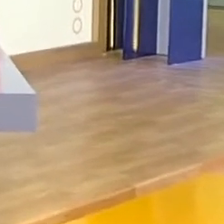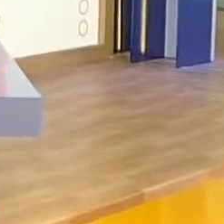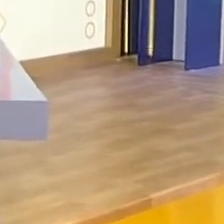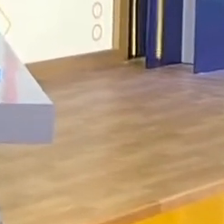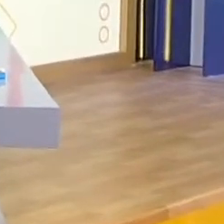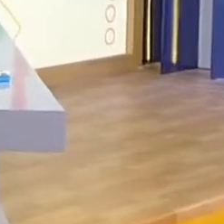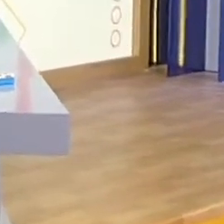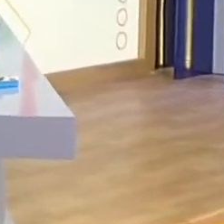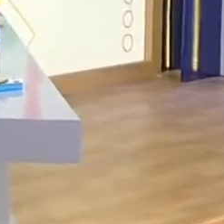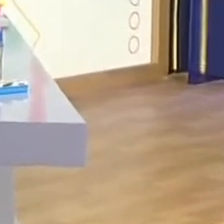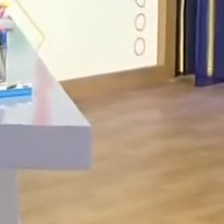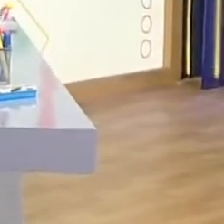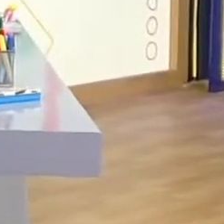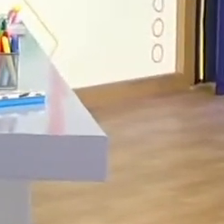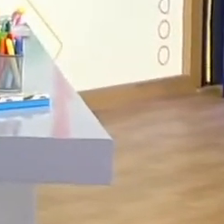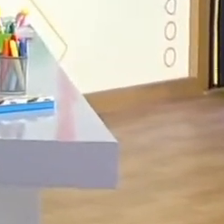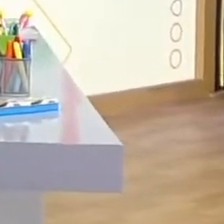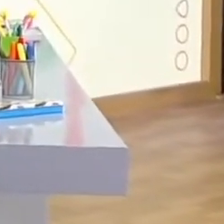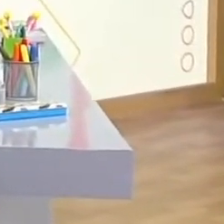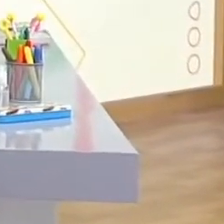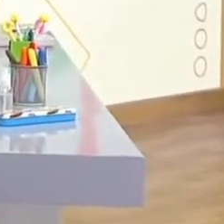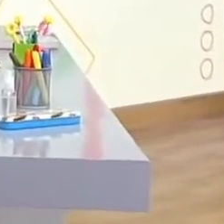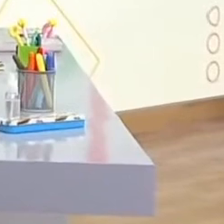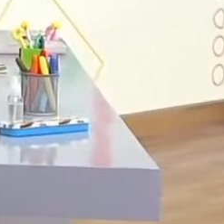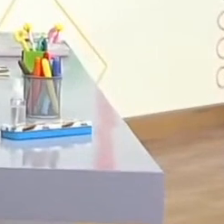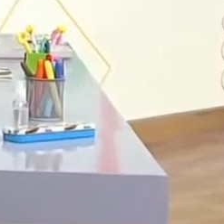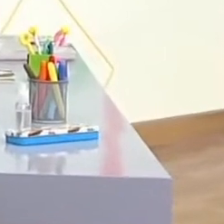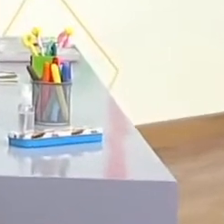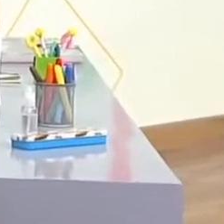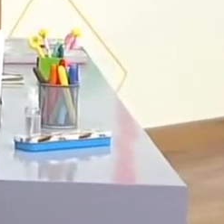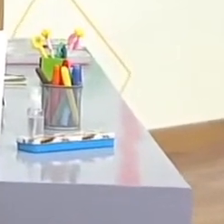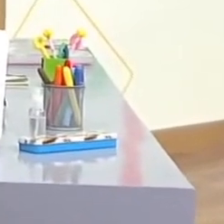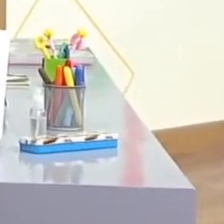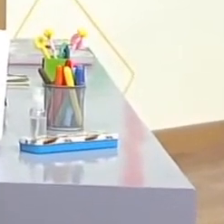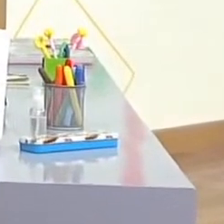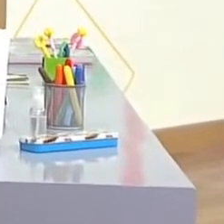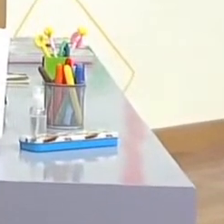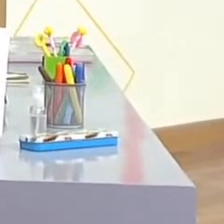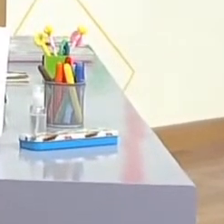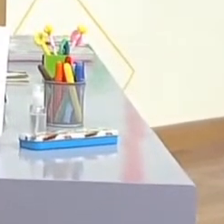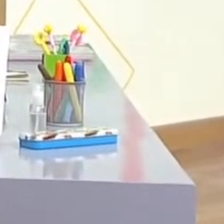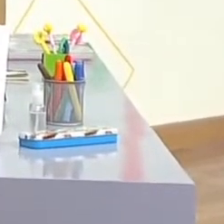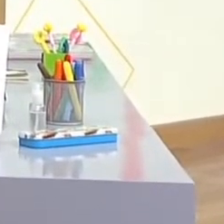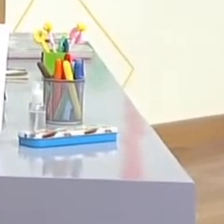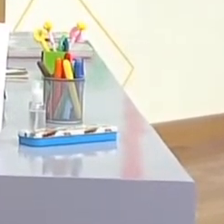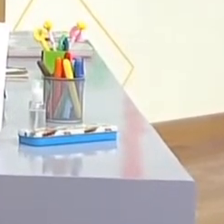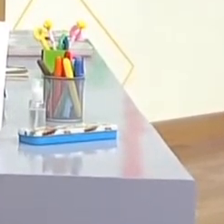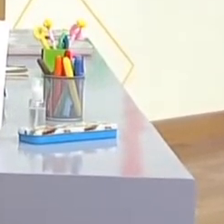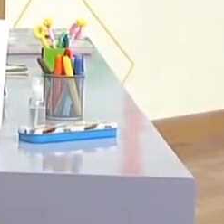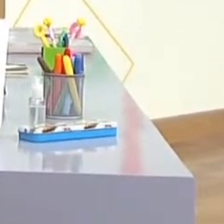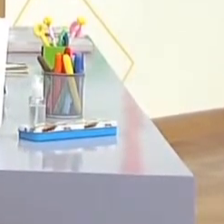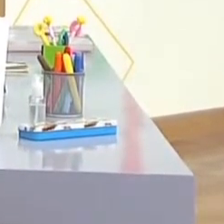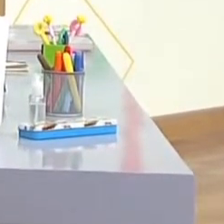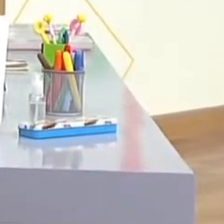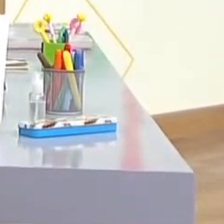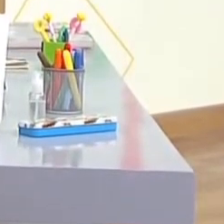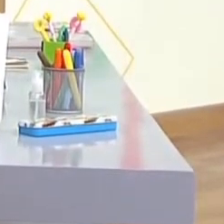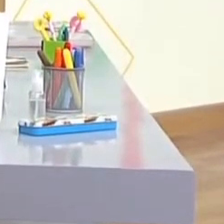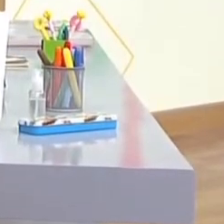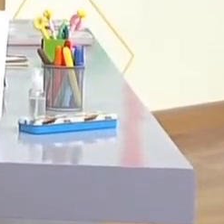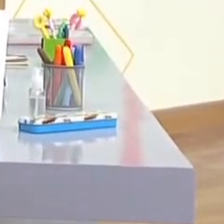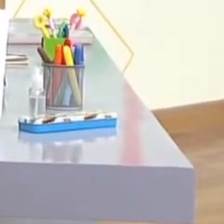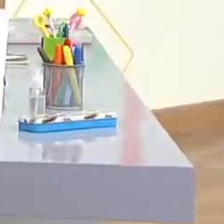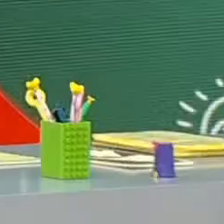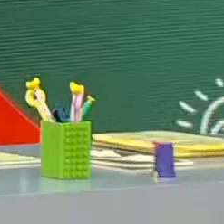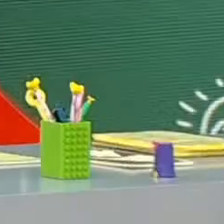¡Bienvenidas y bienvenidos chicas y chicos de Primero de Secundaria a Aprendo en Casa! ¿Listos para continuar con nuestro aprendizaje en el área de